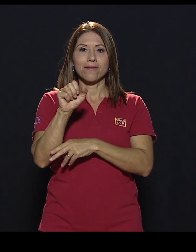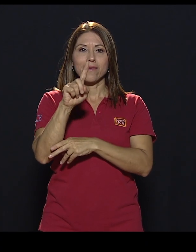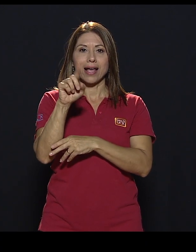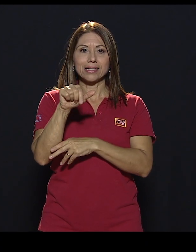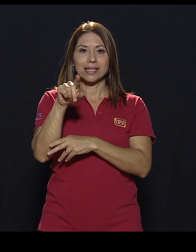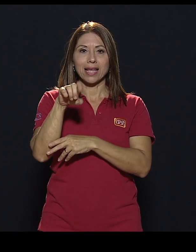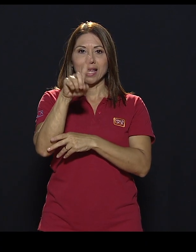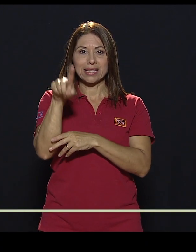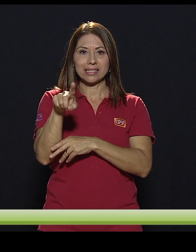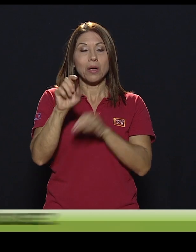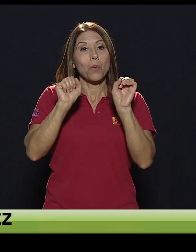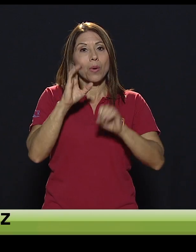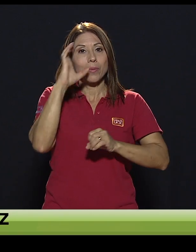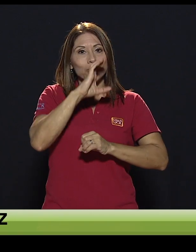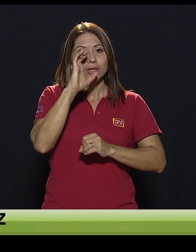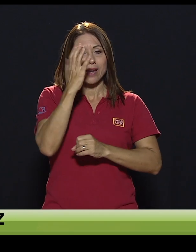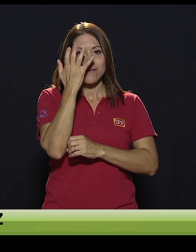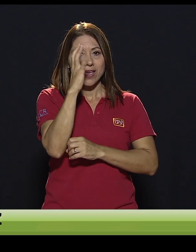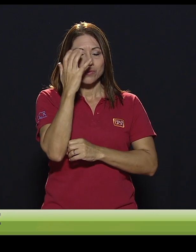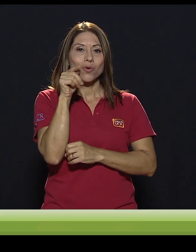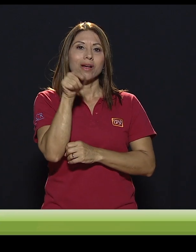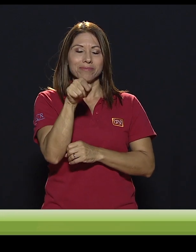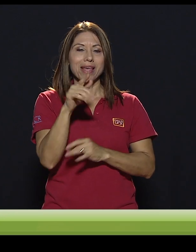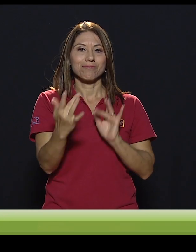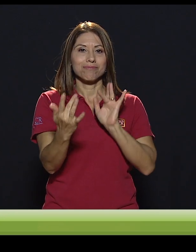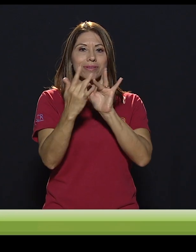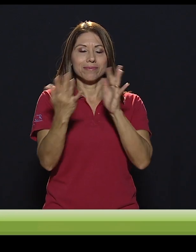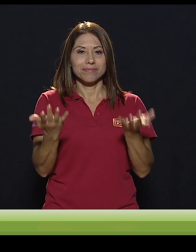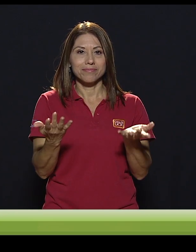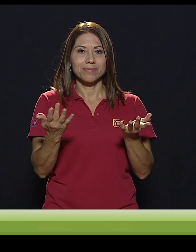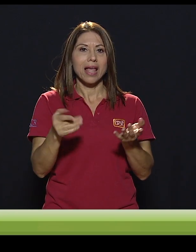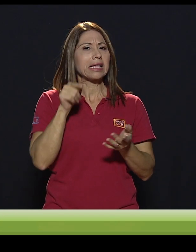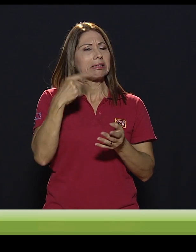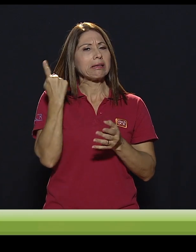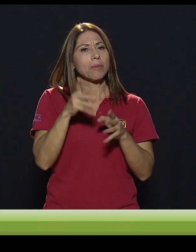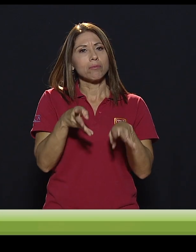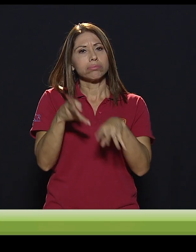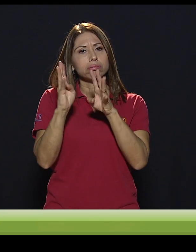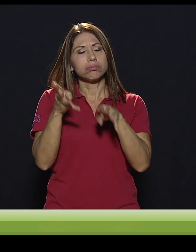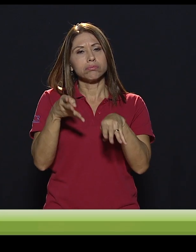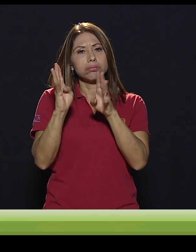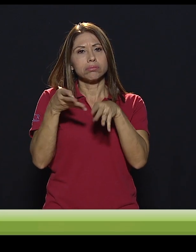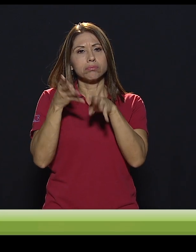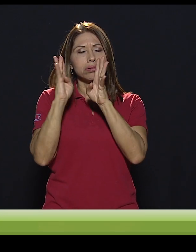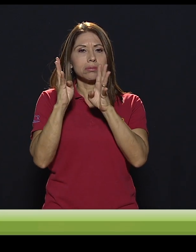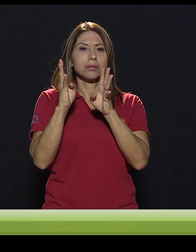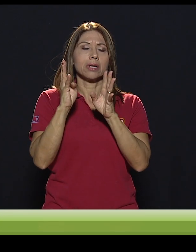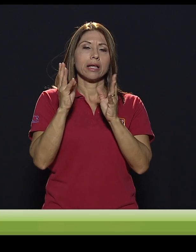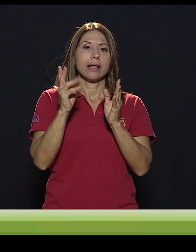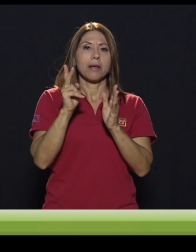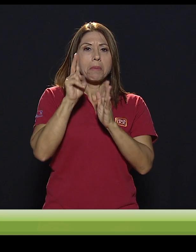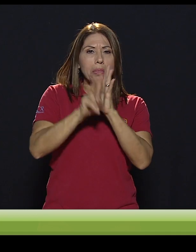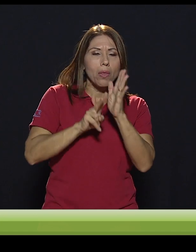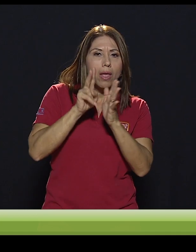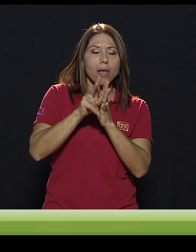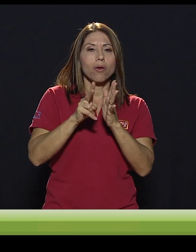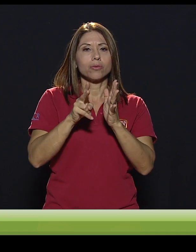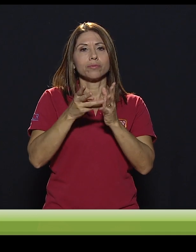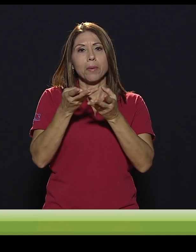buscar en Facebook, ahí me van a encontrar, y ahí pasamos publicando material audiovisual que